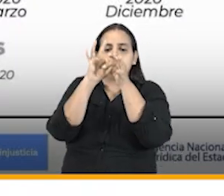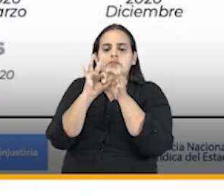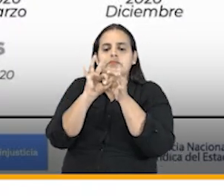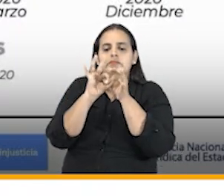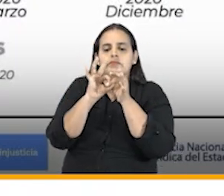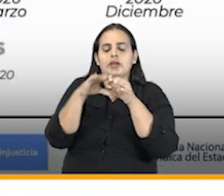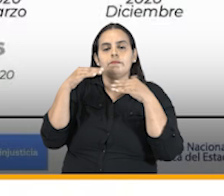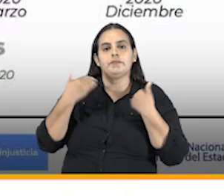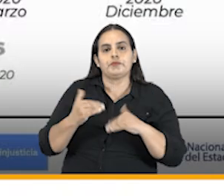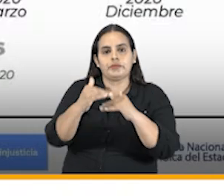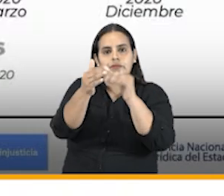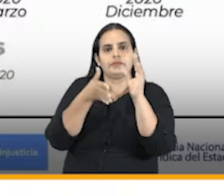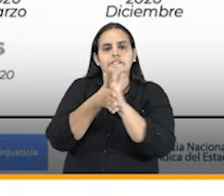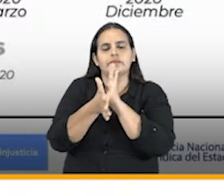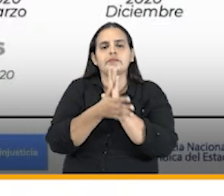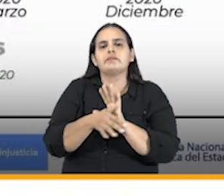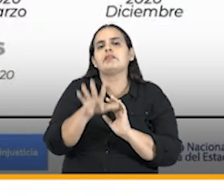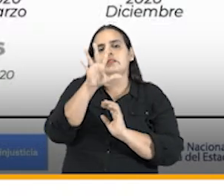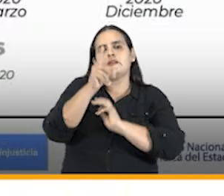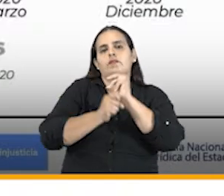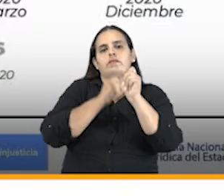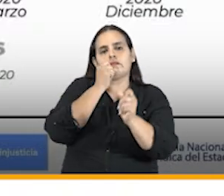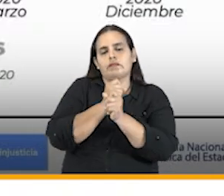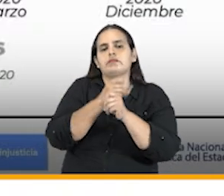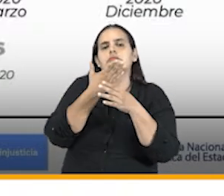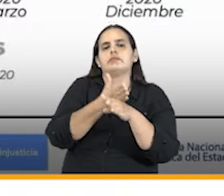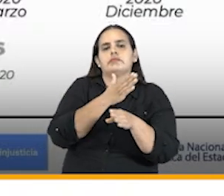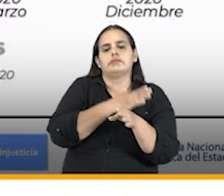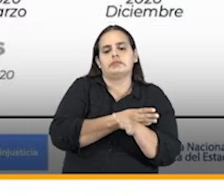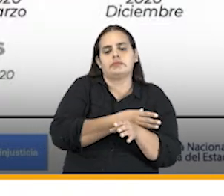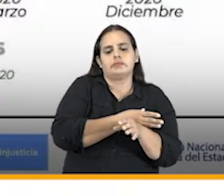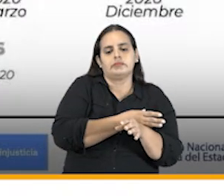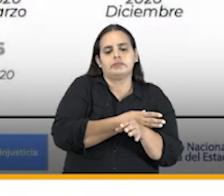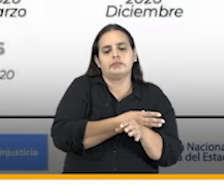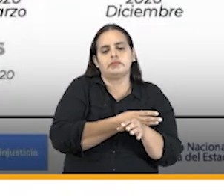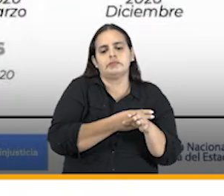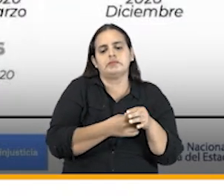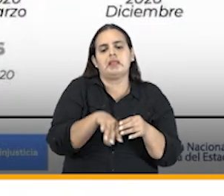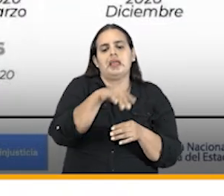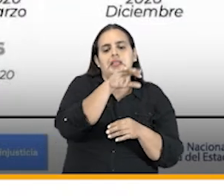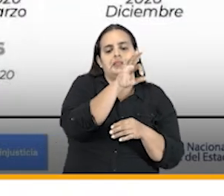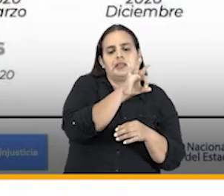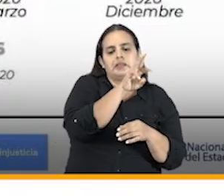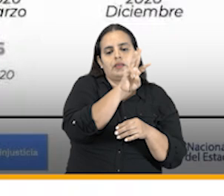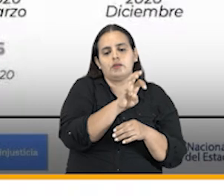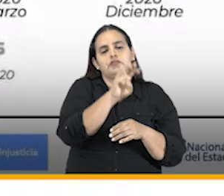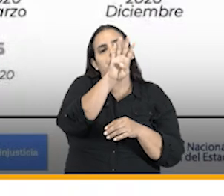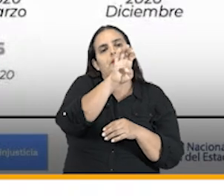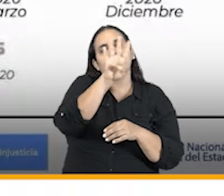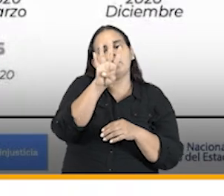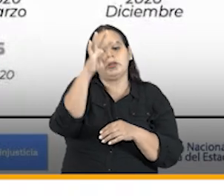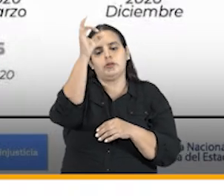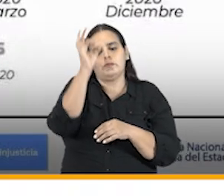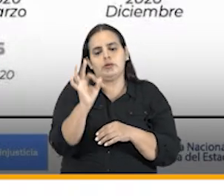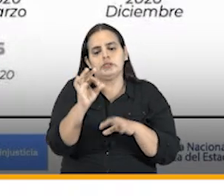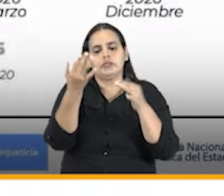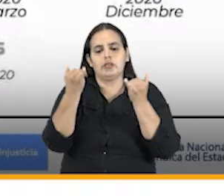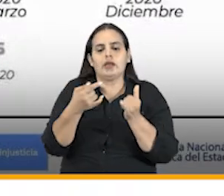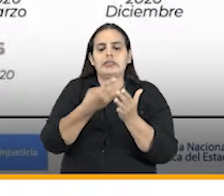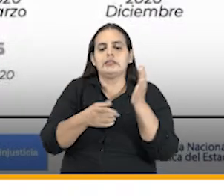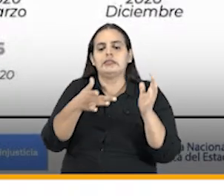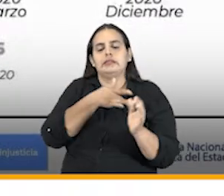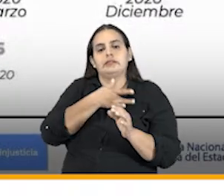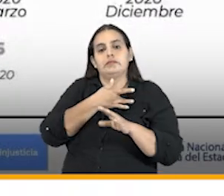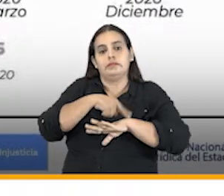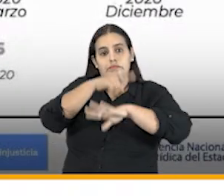creación de los procesos donde en cinco años se había pasado un 38% o 94% de completitud valga la aclaración